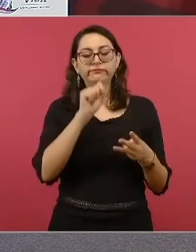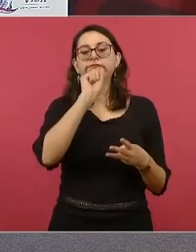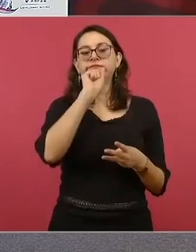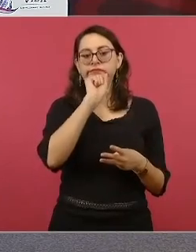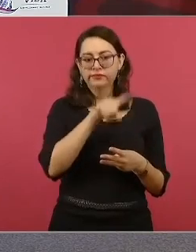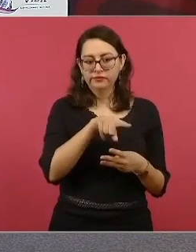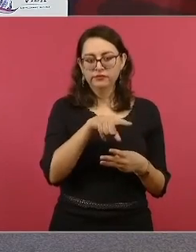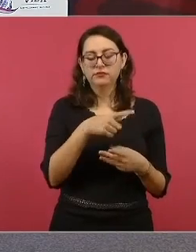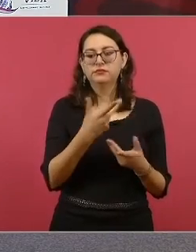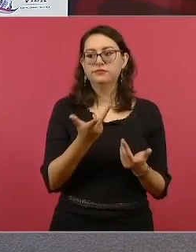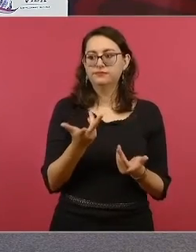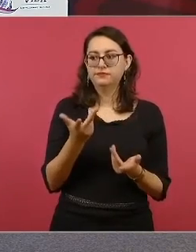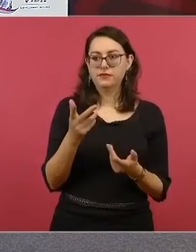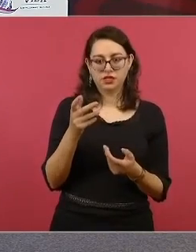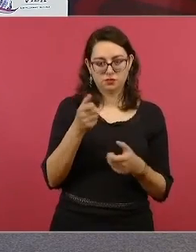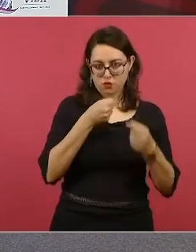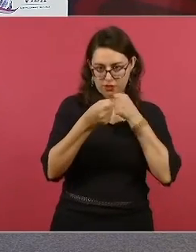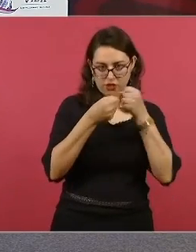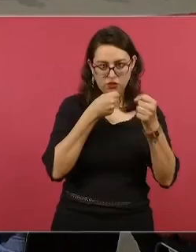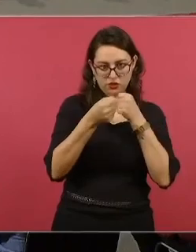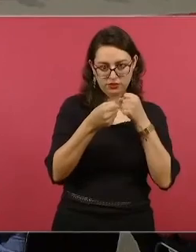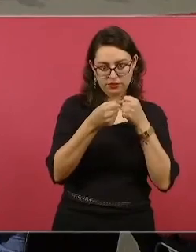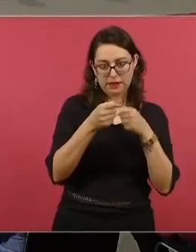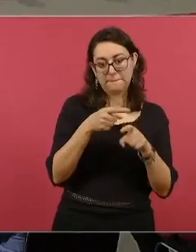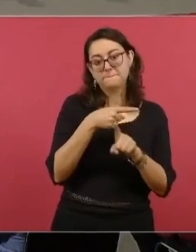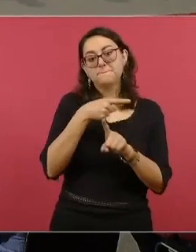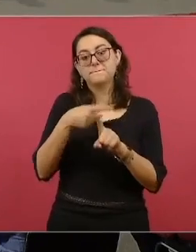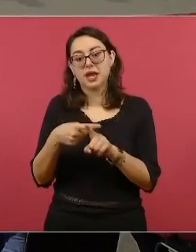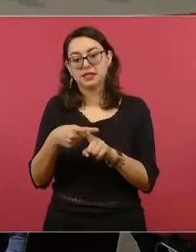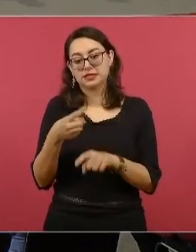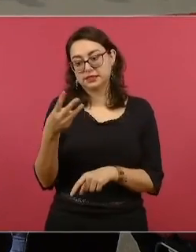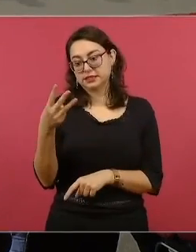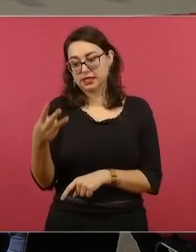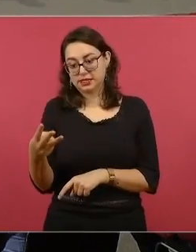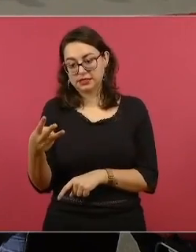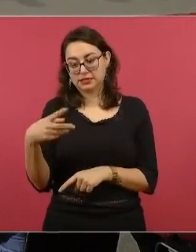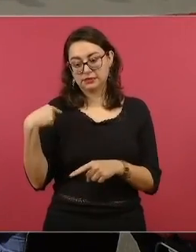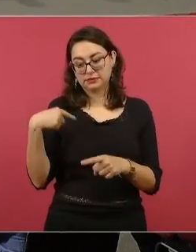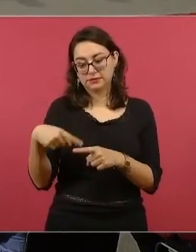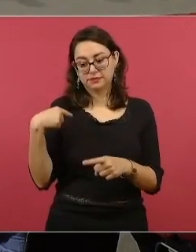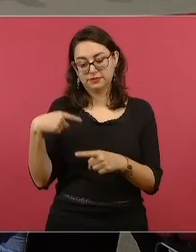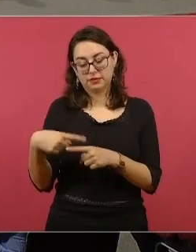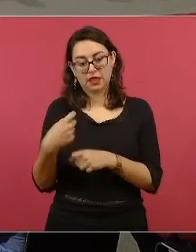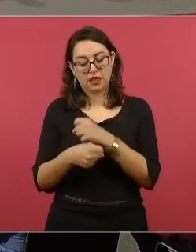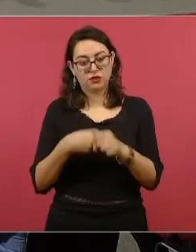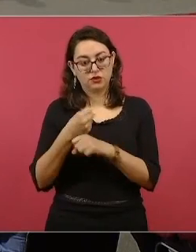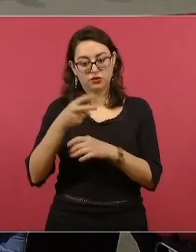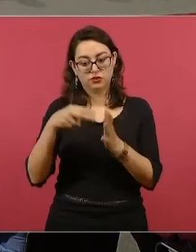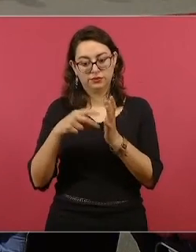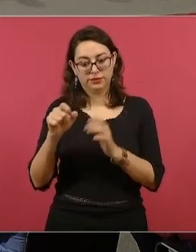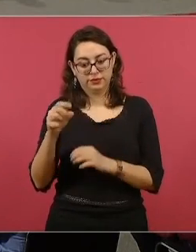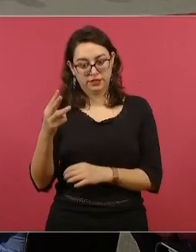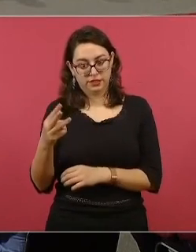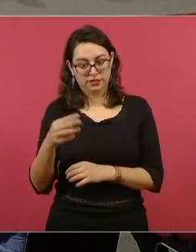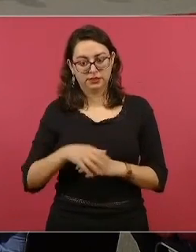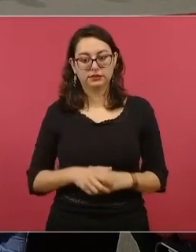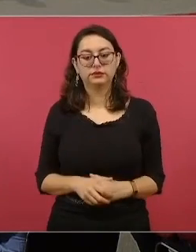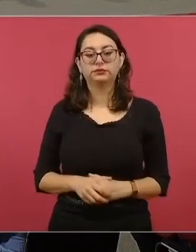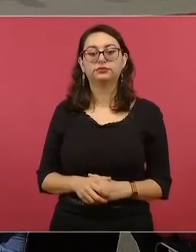Hernández y los tres periodistas fallecidos en este año por homicidio. Adelante.